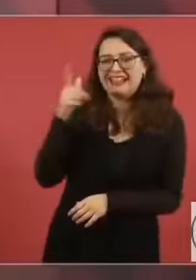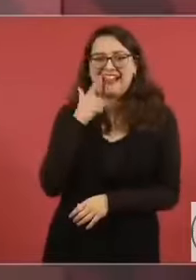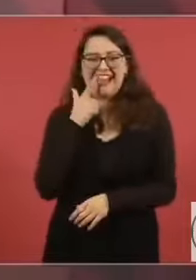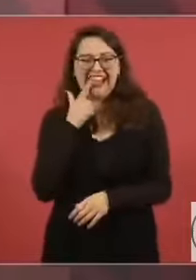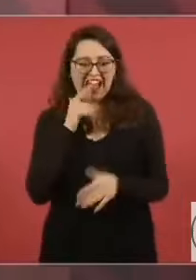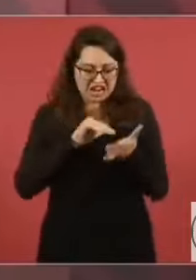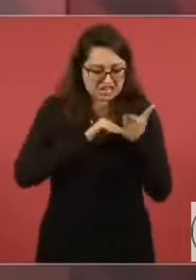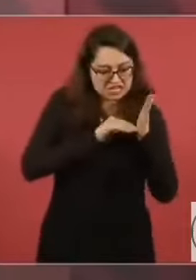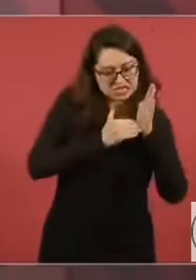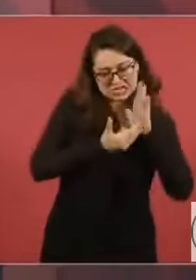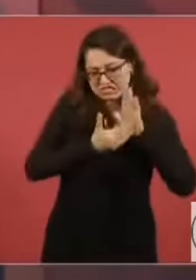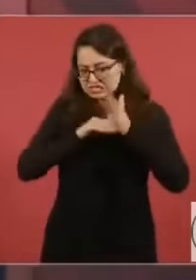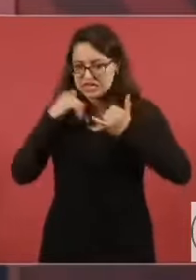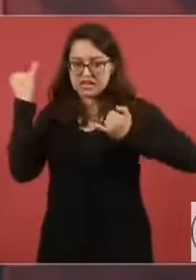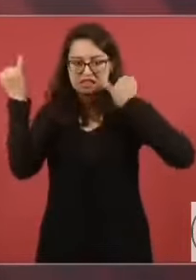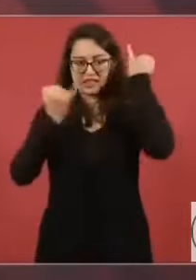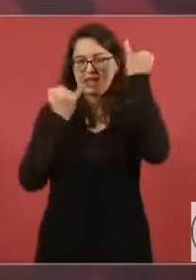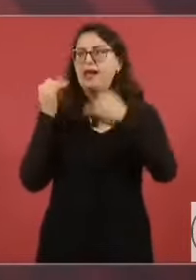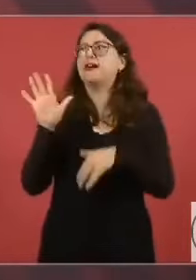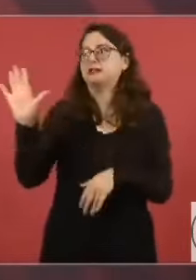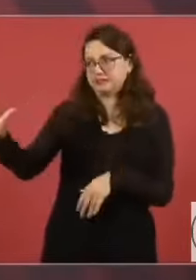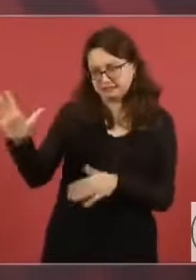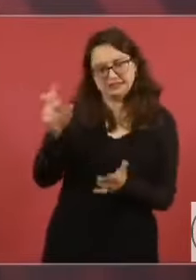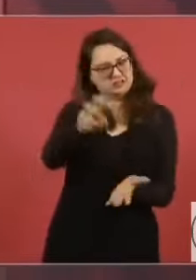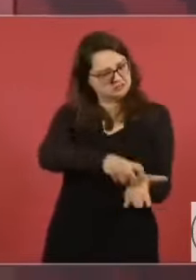aún más claro.